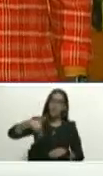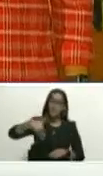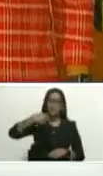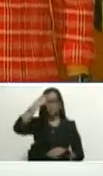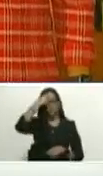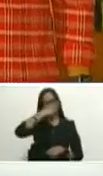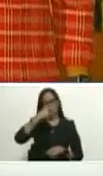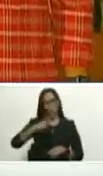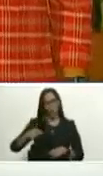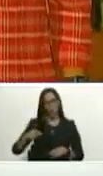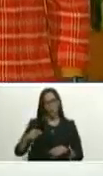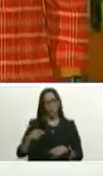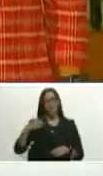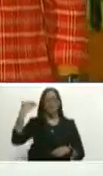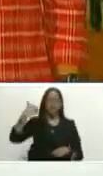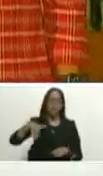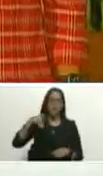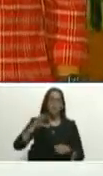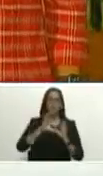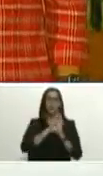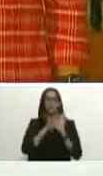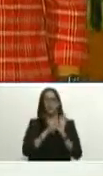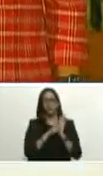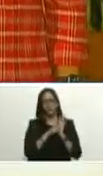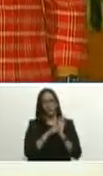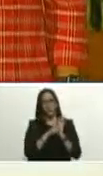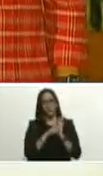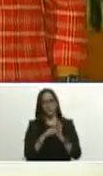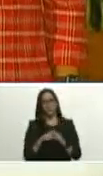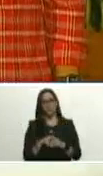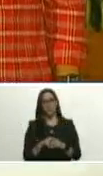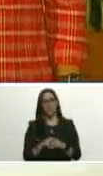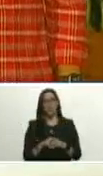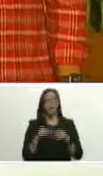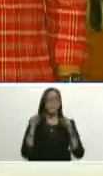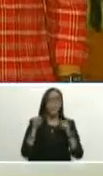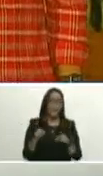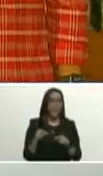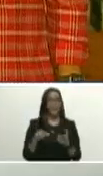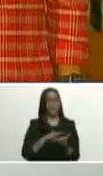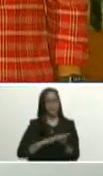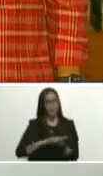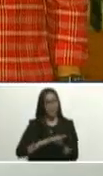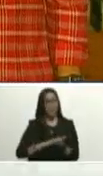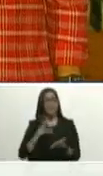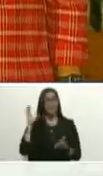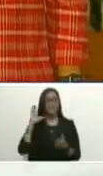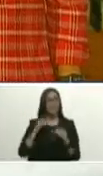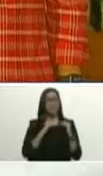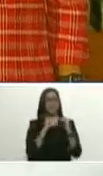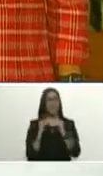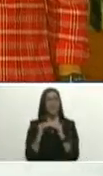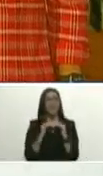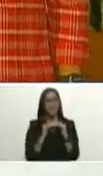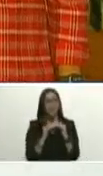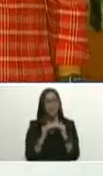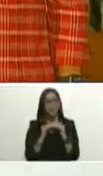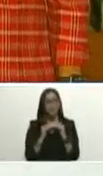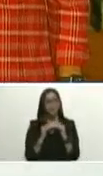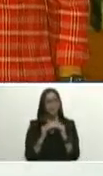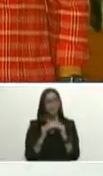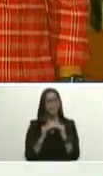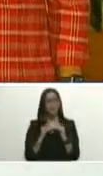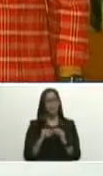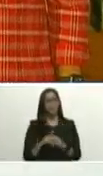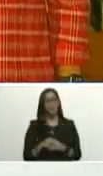pueblo los derechos constitucionales para eso para recuperar el estado de igualdad para